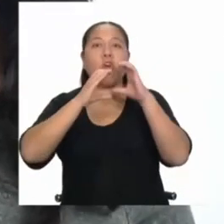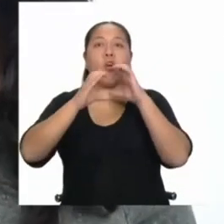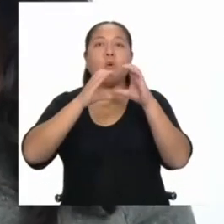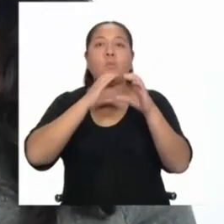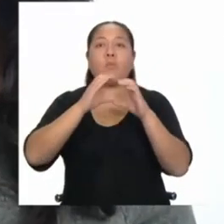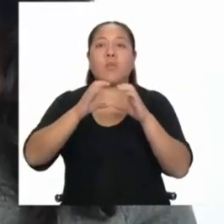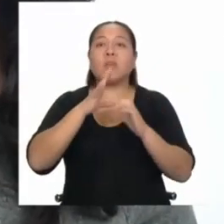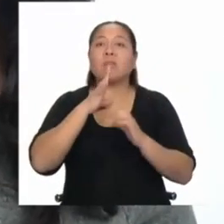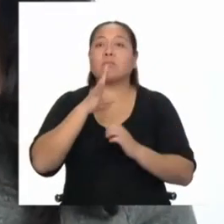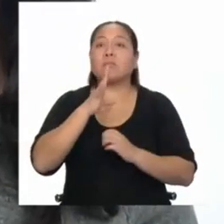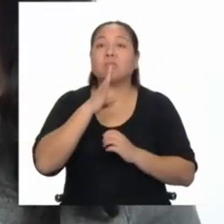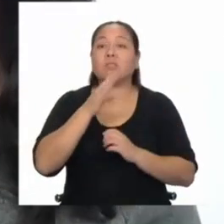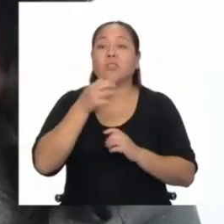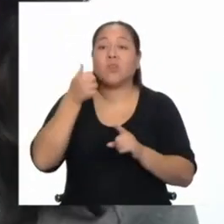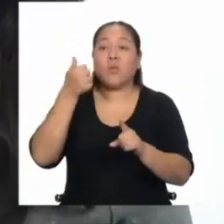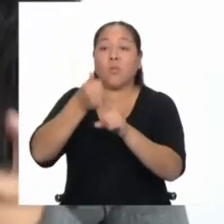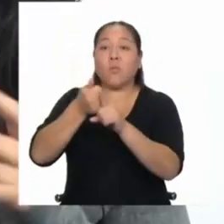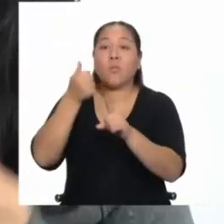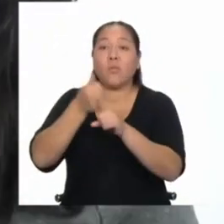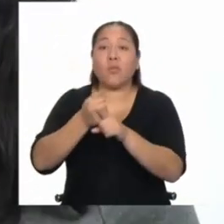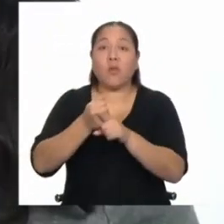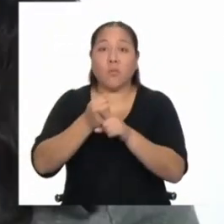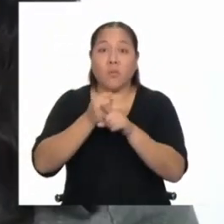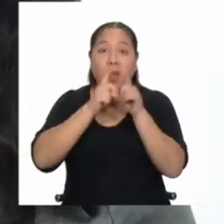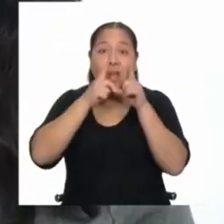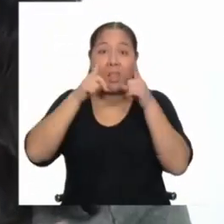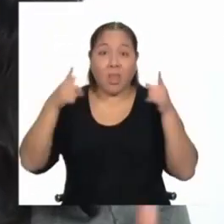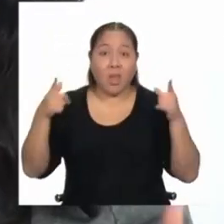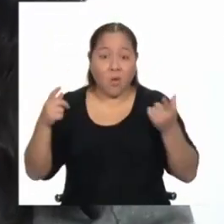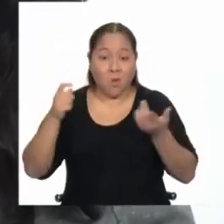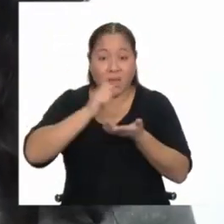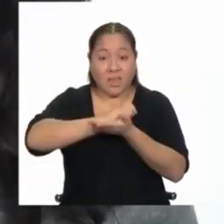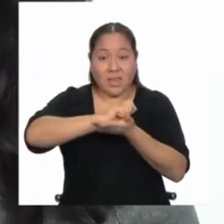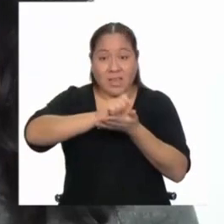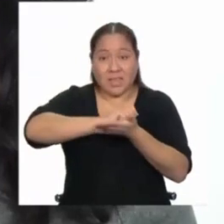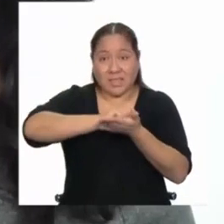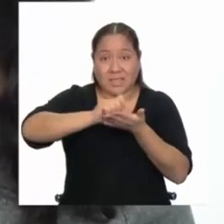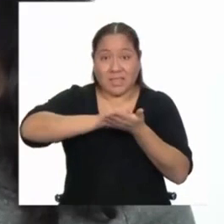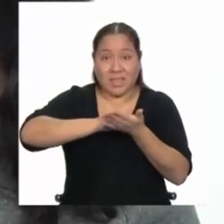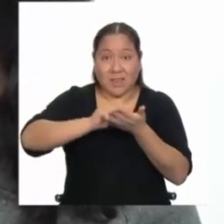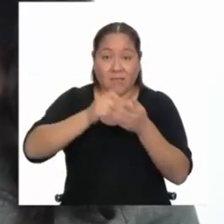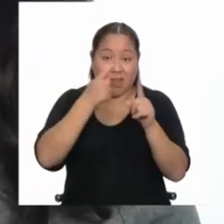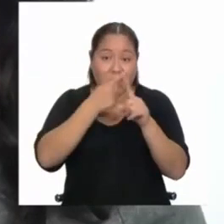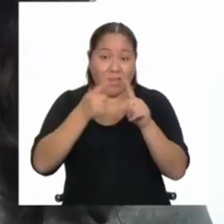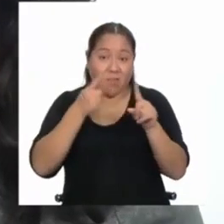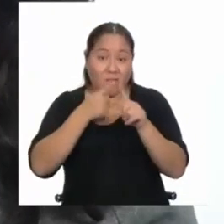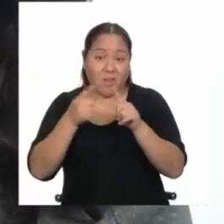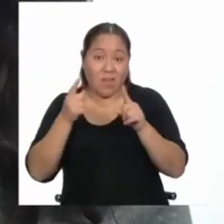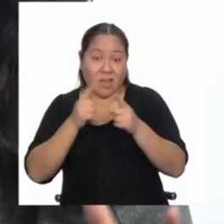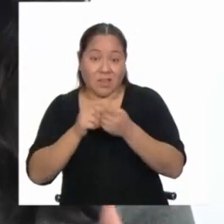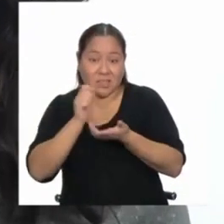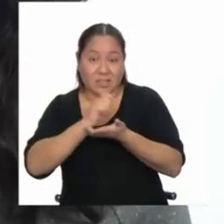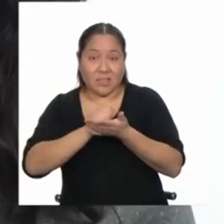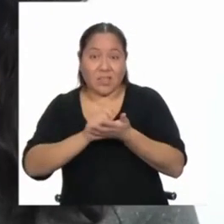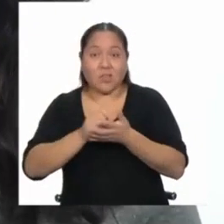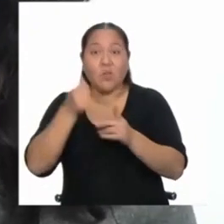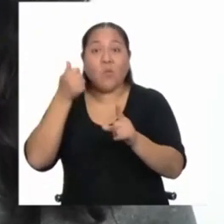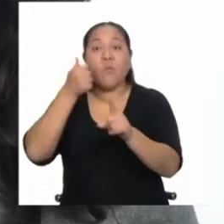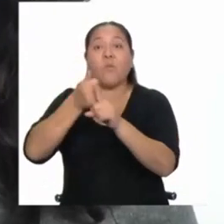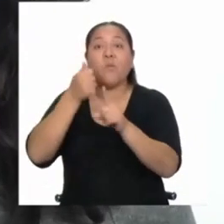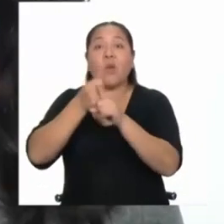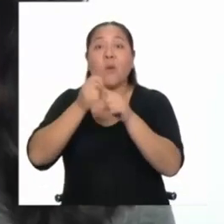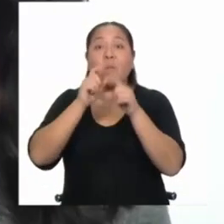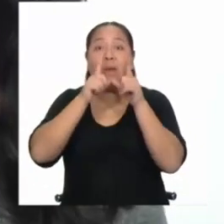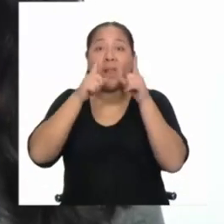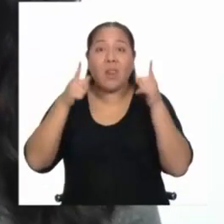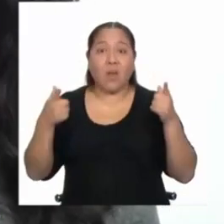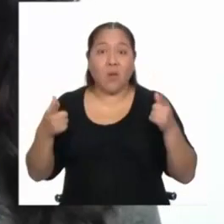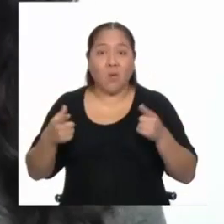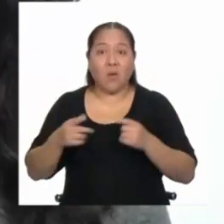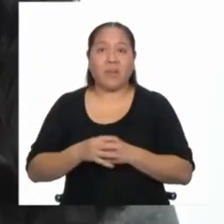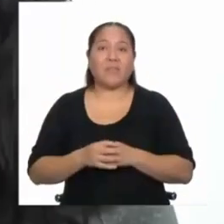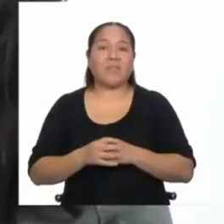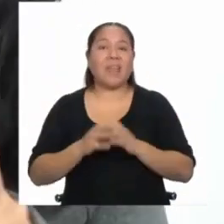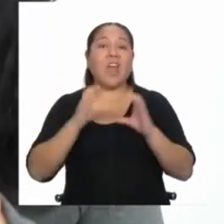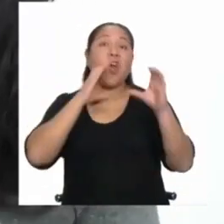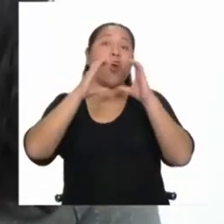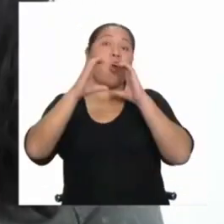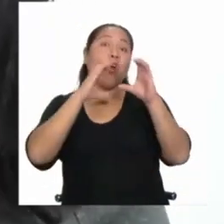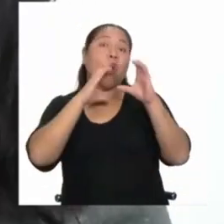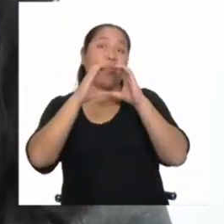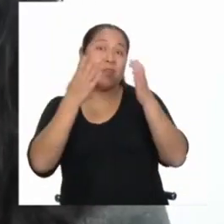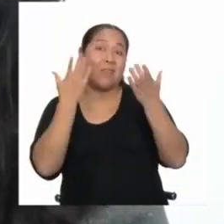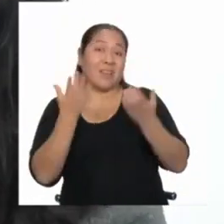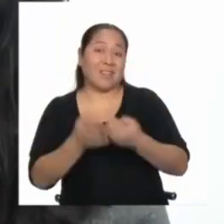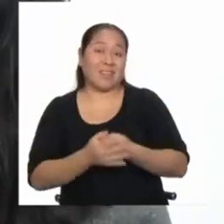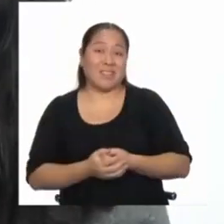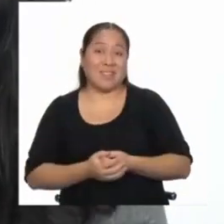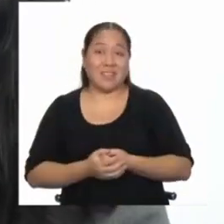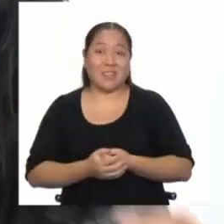oralmente en su lengua materna y escribe diversos tipos de textos en su lengua materna, del área de comunicación. Y